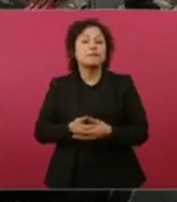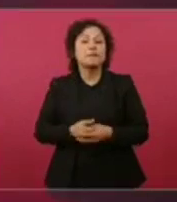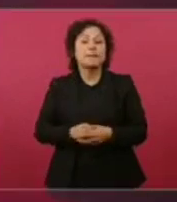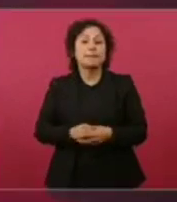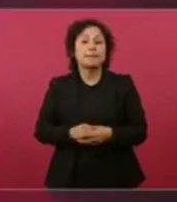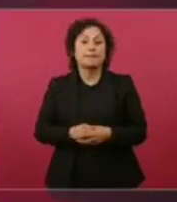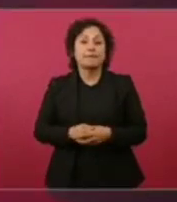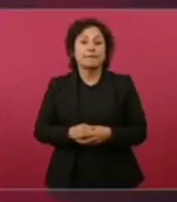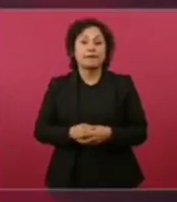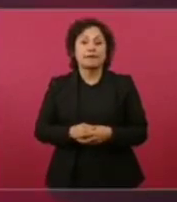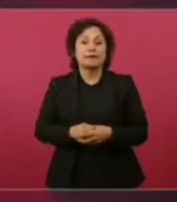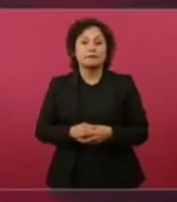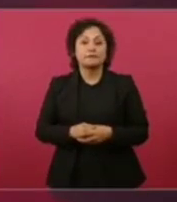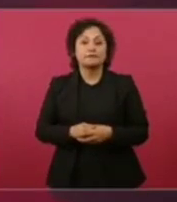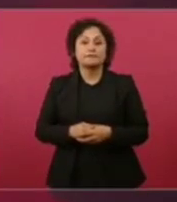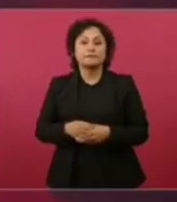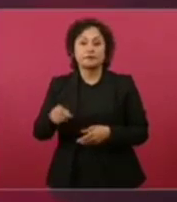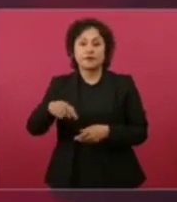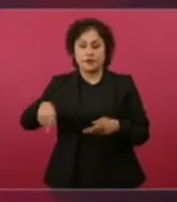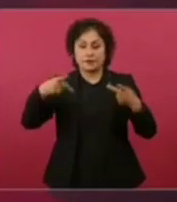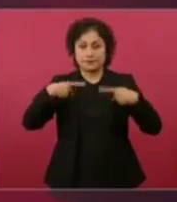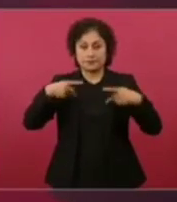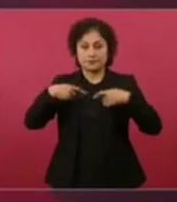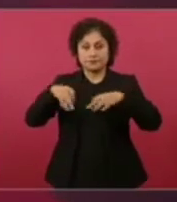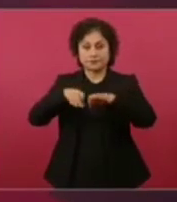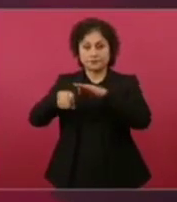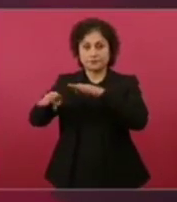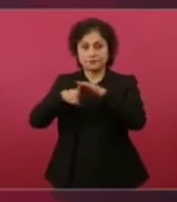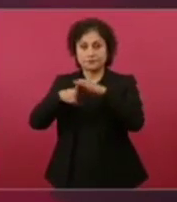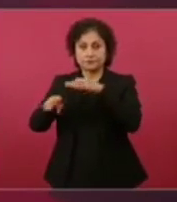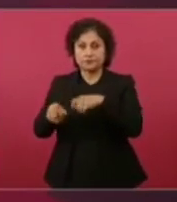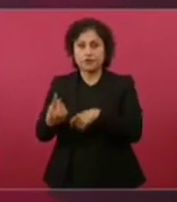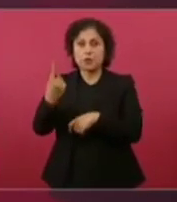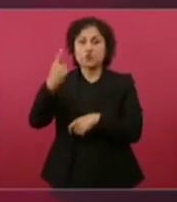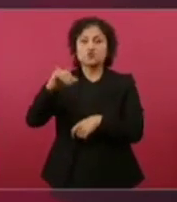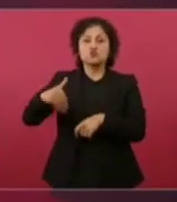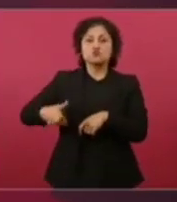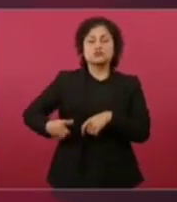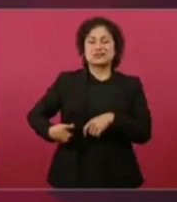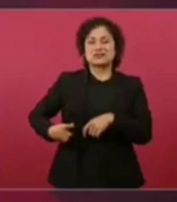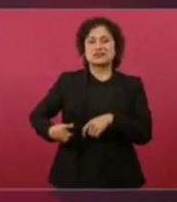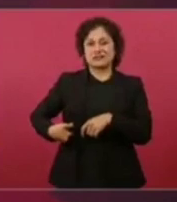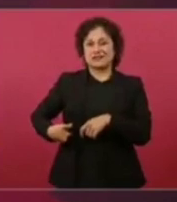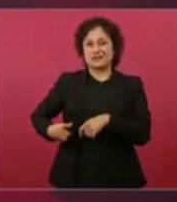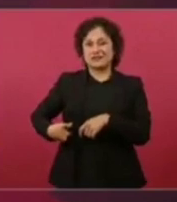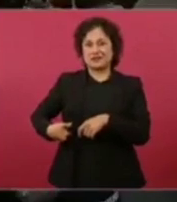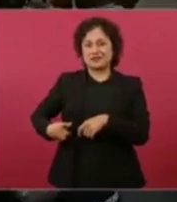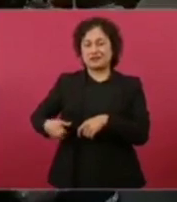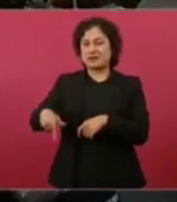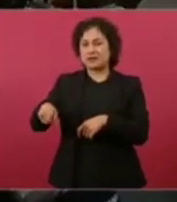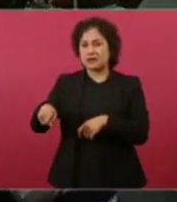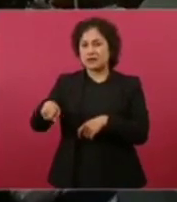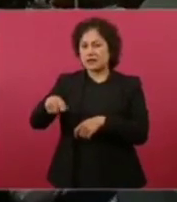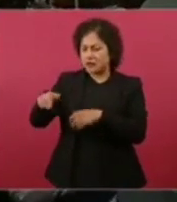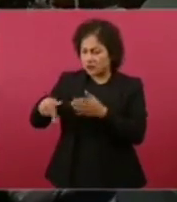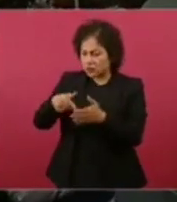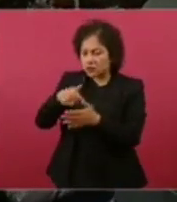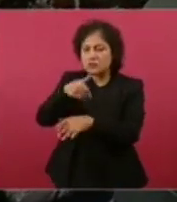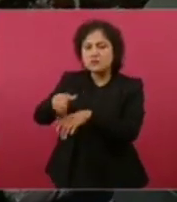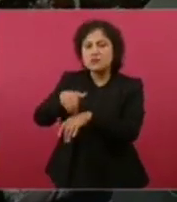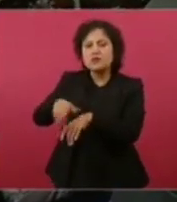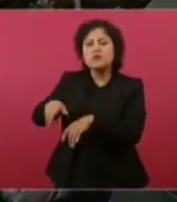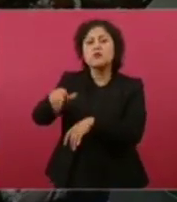hirieron a unos trabajadores, precisamente del tramo 6, de